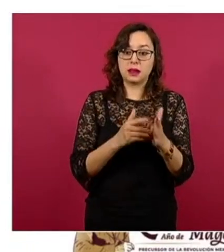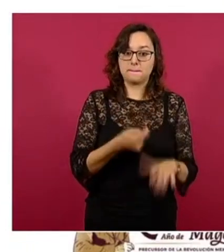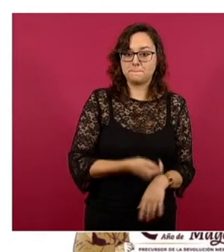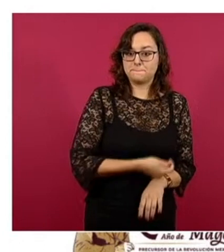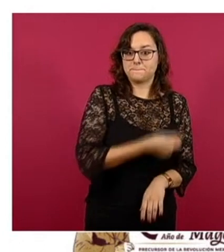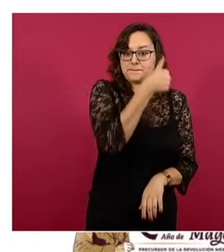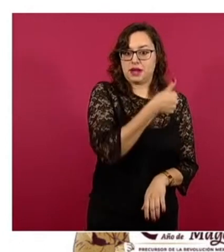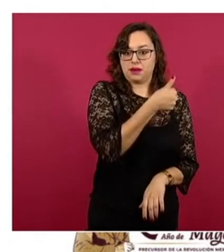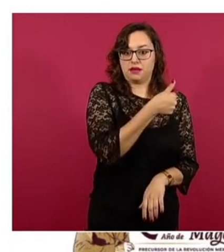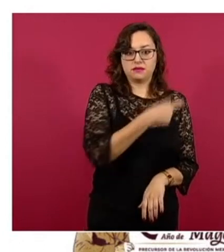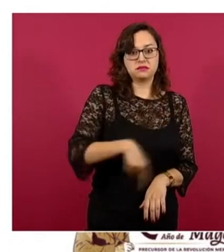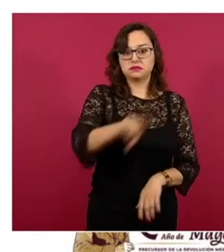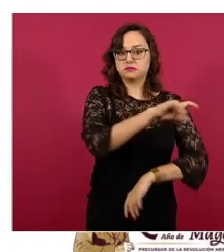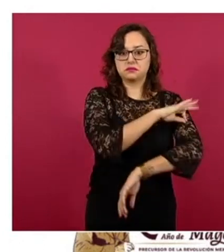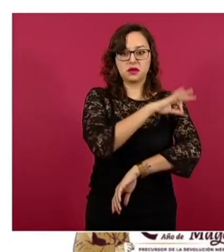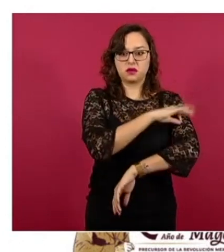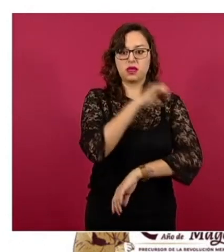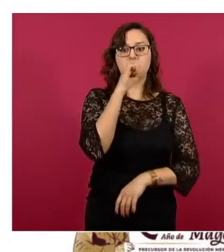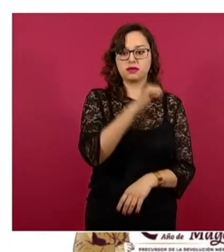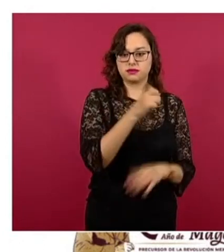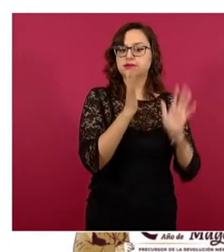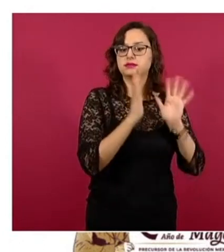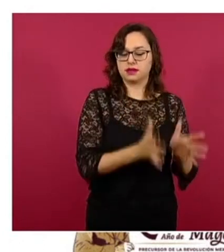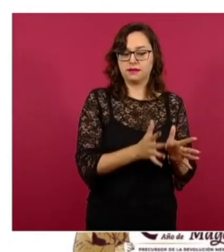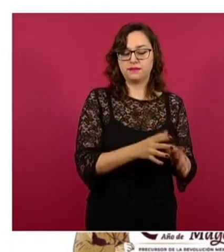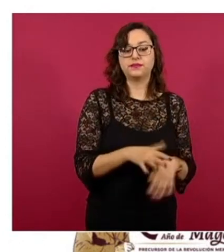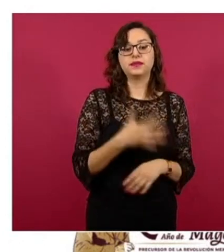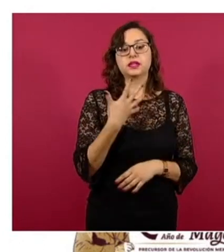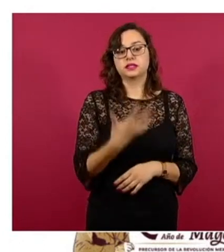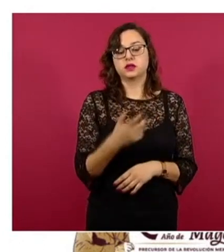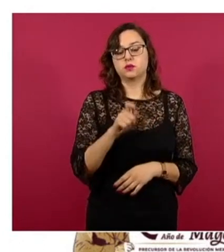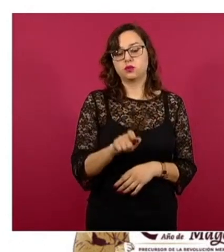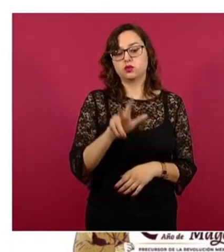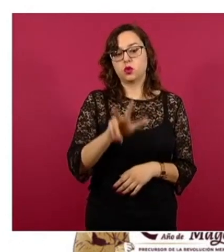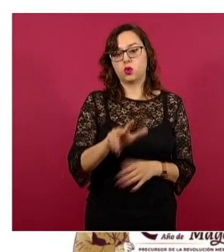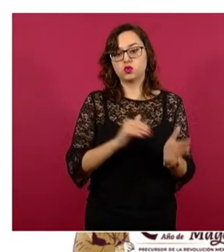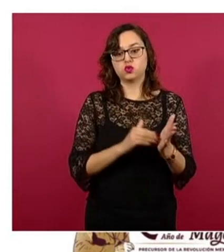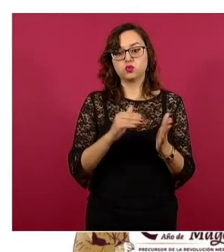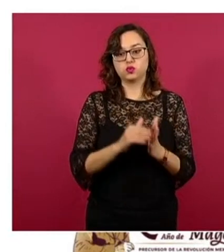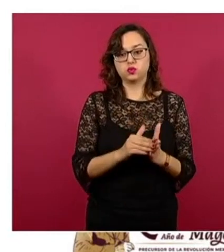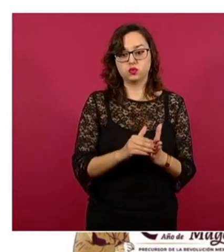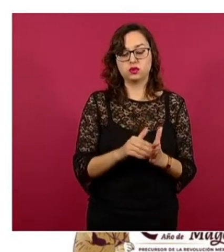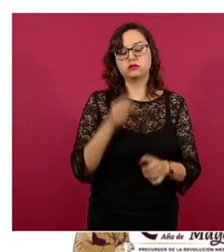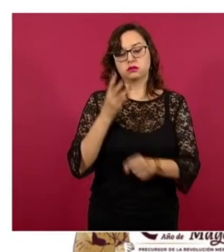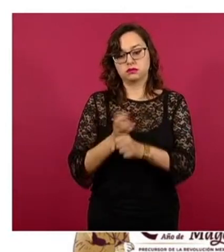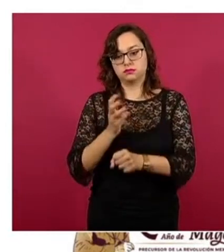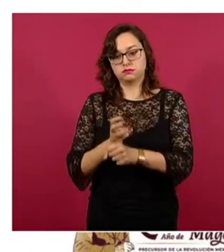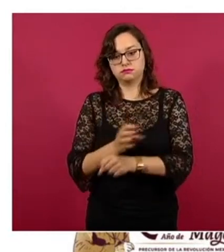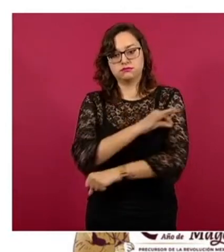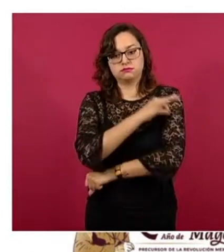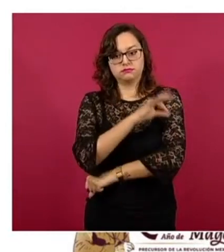personas que no se habían vacunado, pero ya fueron vacunadas y 5.8 millones en el esquema de refuerzo.